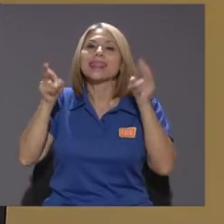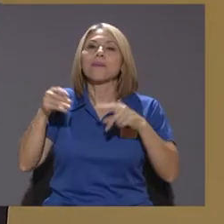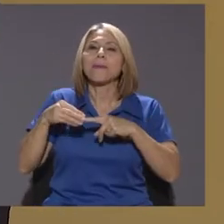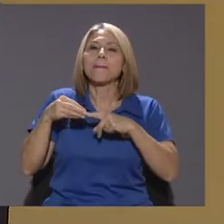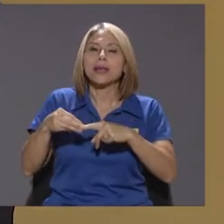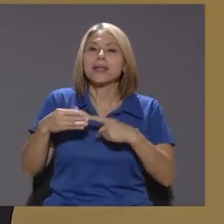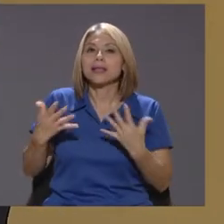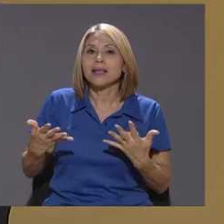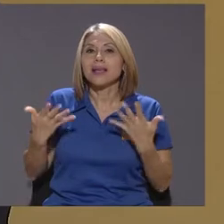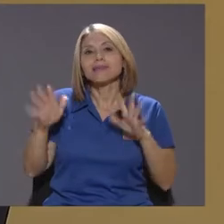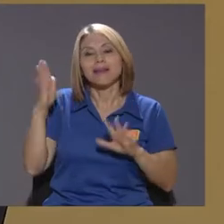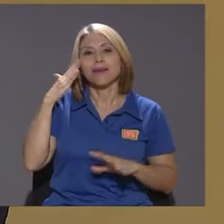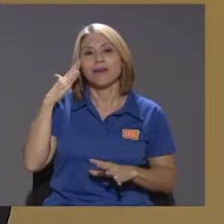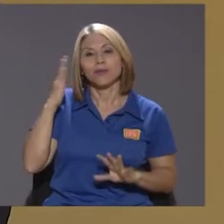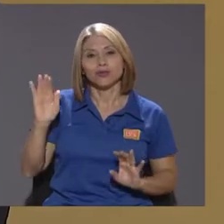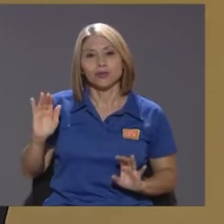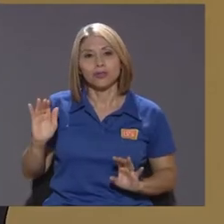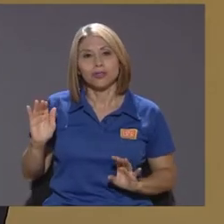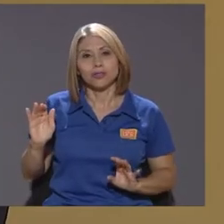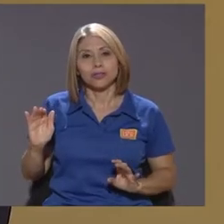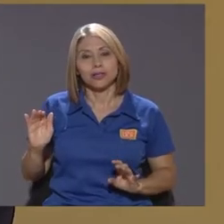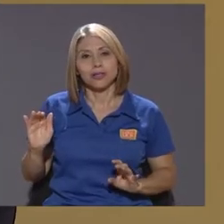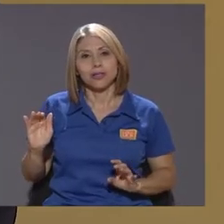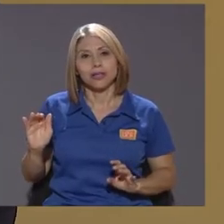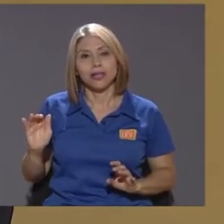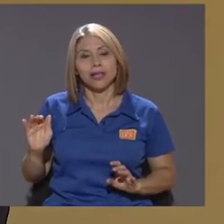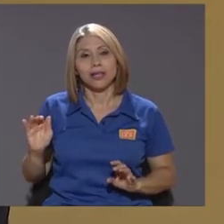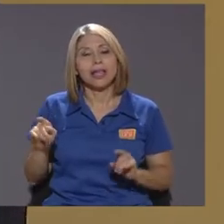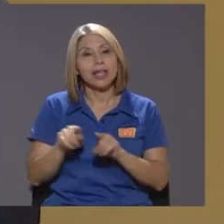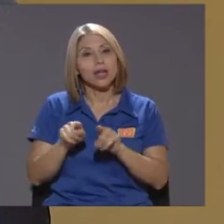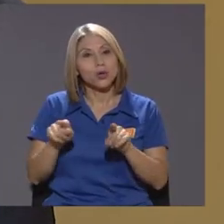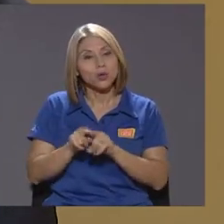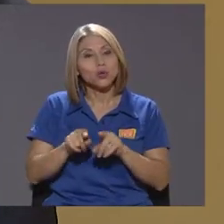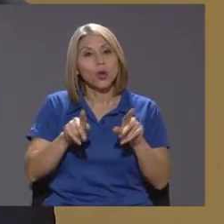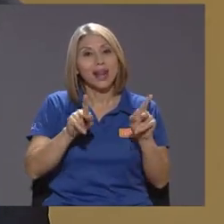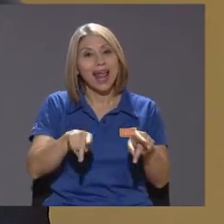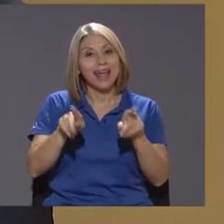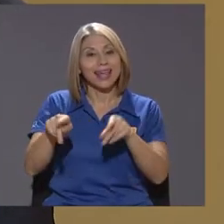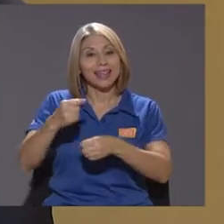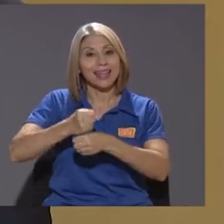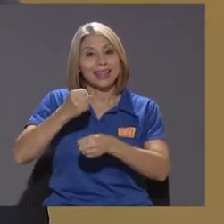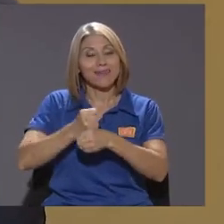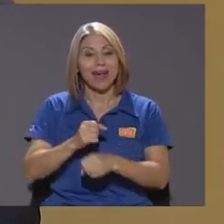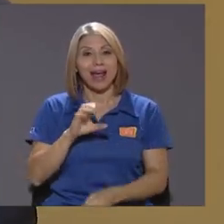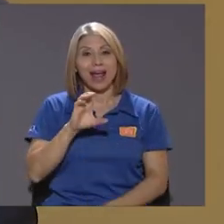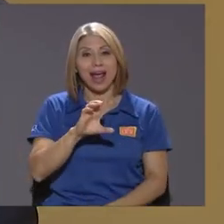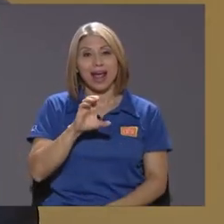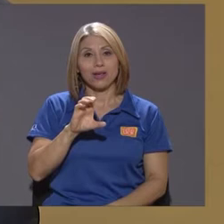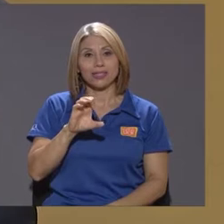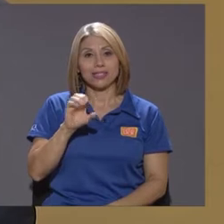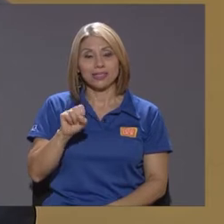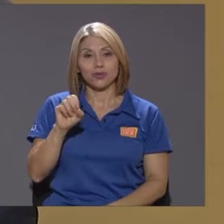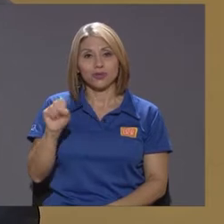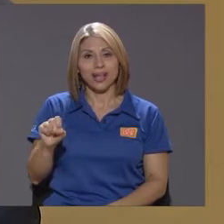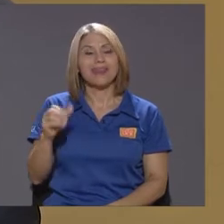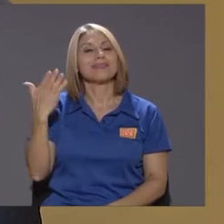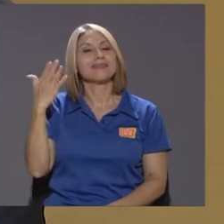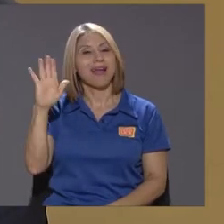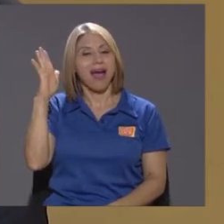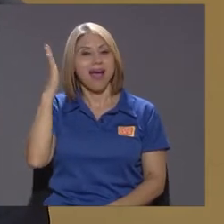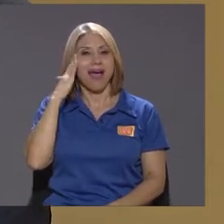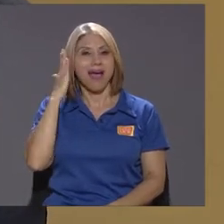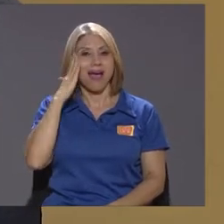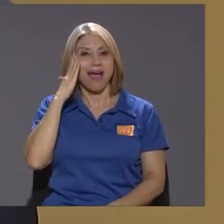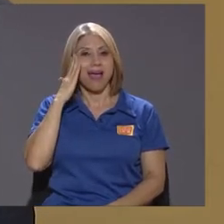que ya sabemos y incluso la gente que trabaja en la caja del seguro social sabe que el